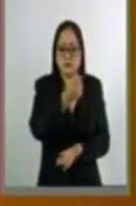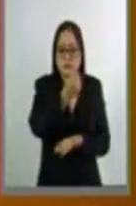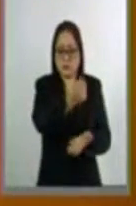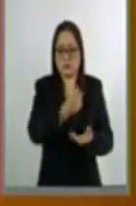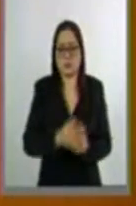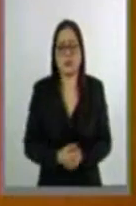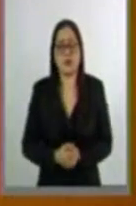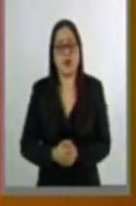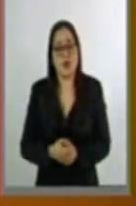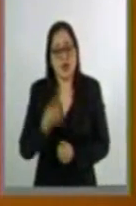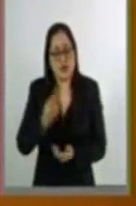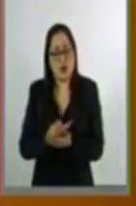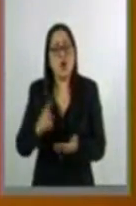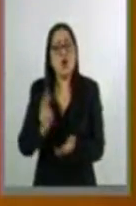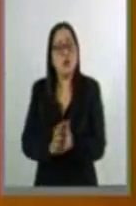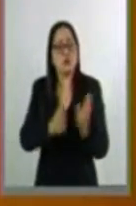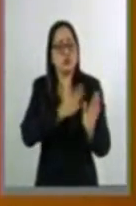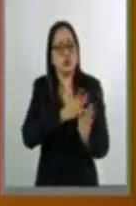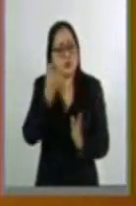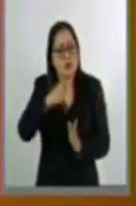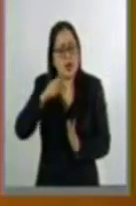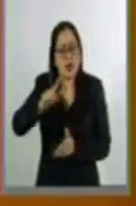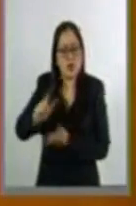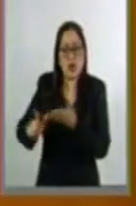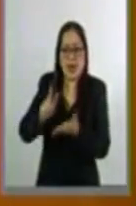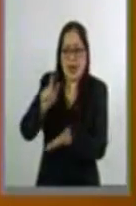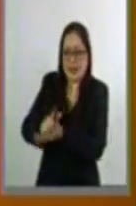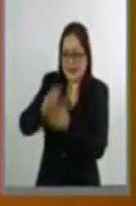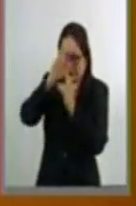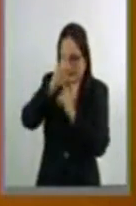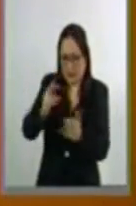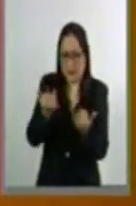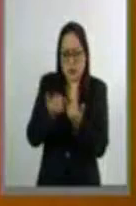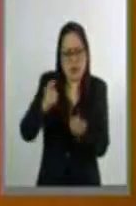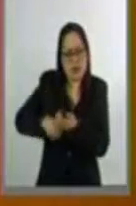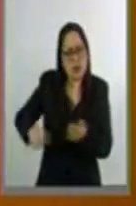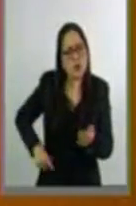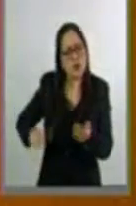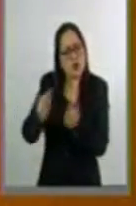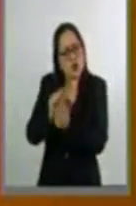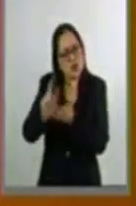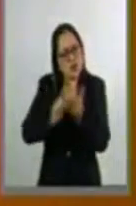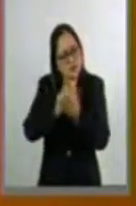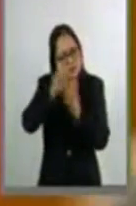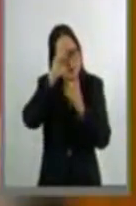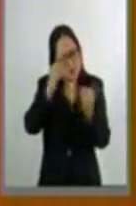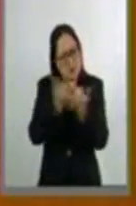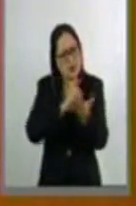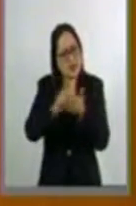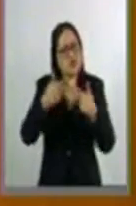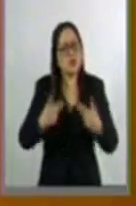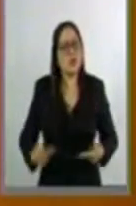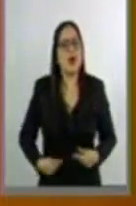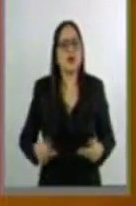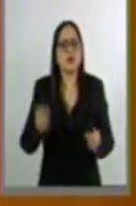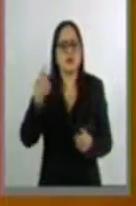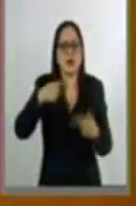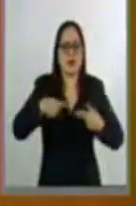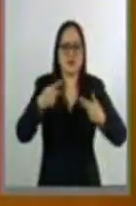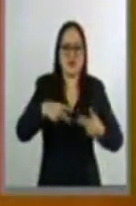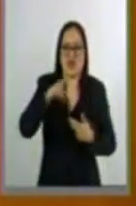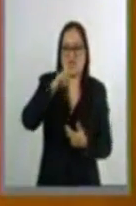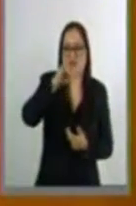refrendamos nuestro compromiso de fortalecer el Estado de Derecho y garantizar los derechos humanos de las víctimas del delito. En varias ocasiones,